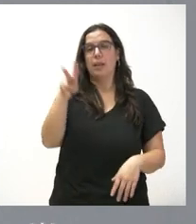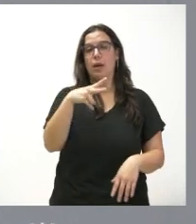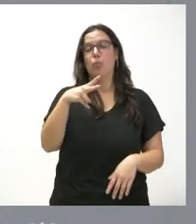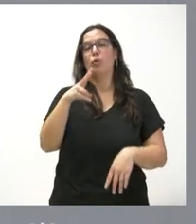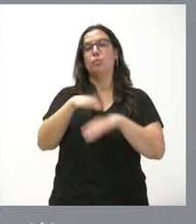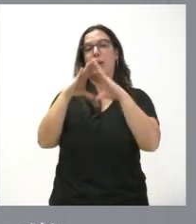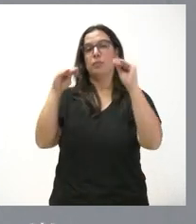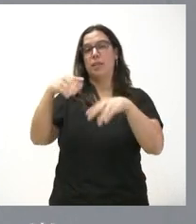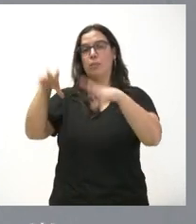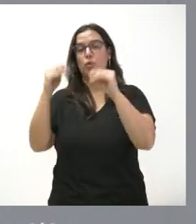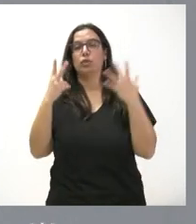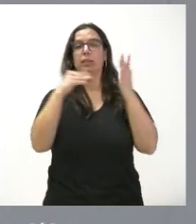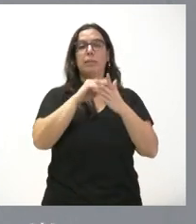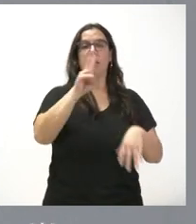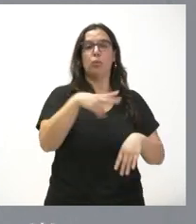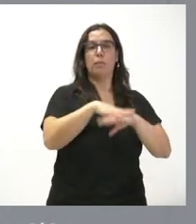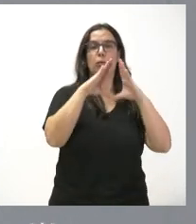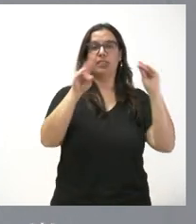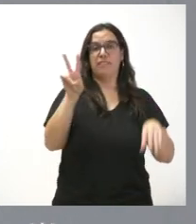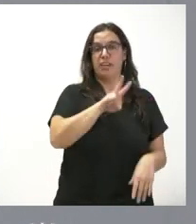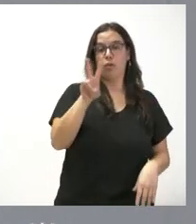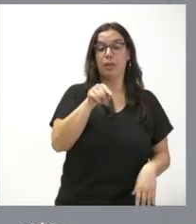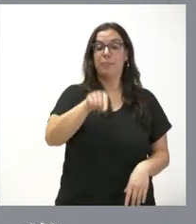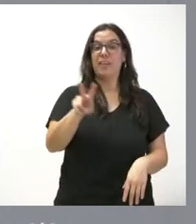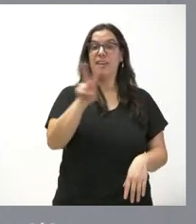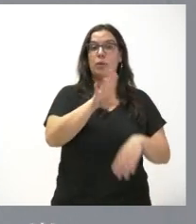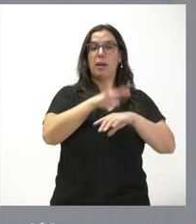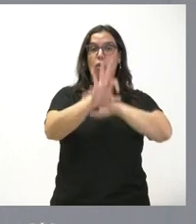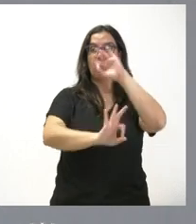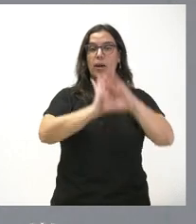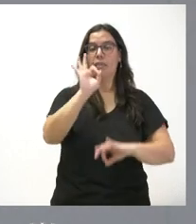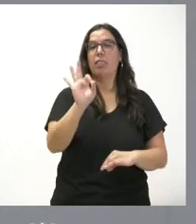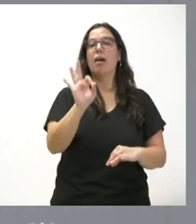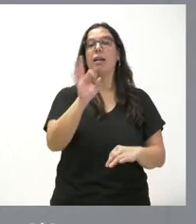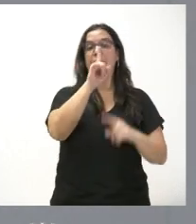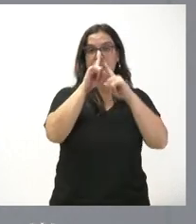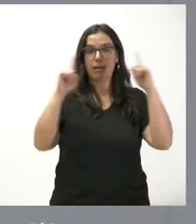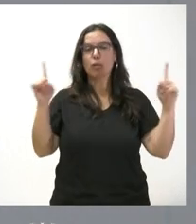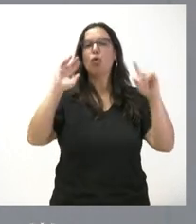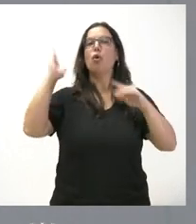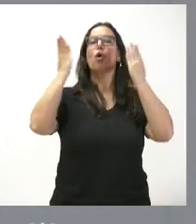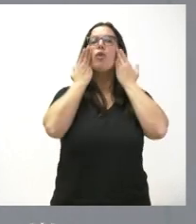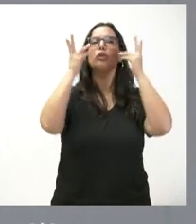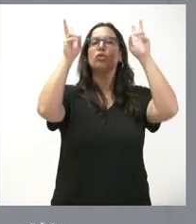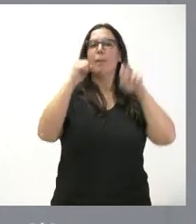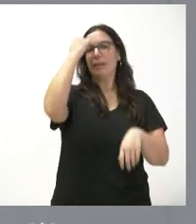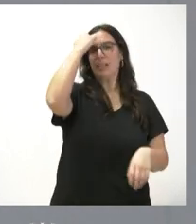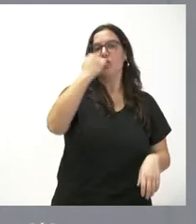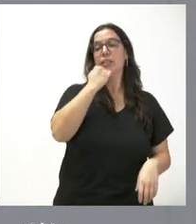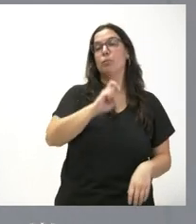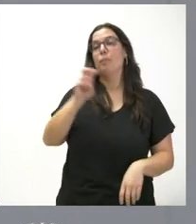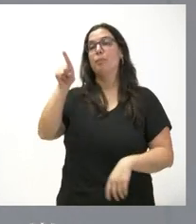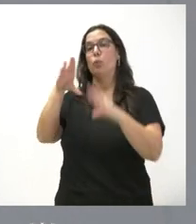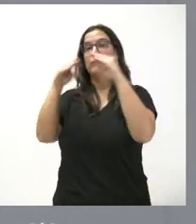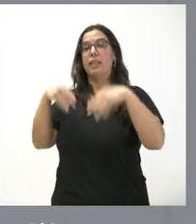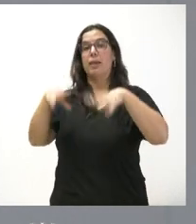de Burgos y casi 7.000 euros para la Universidad de Valladolid. En el caso de Valladolid, para organizar durante este año un congreso en materia de terrorismo y para la Universidad